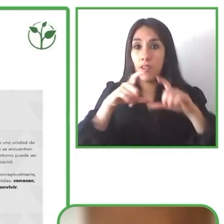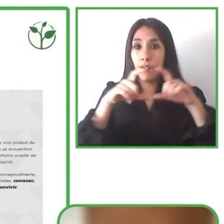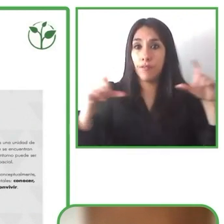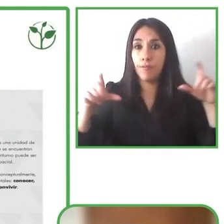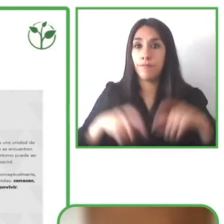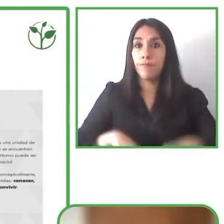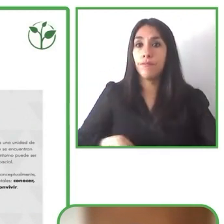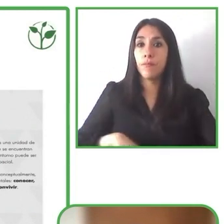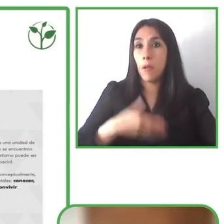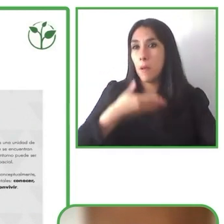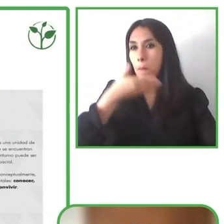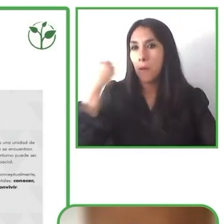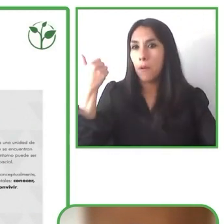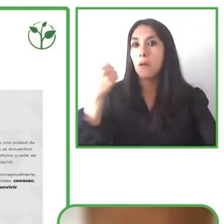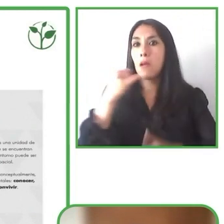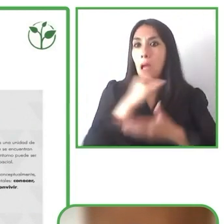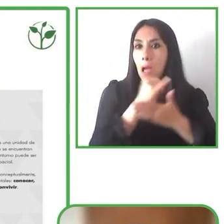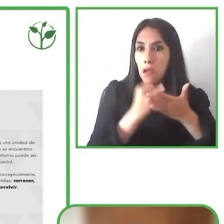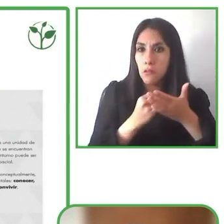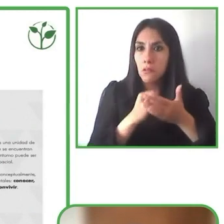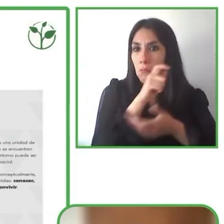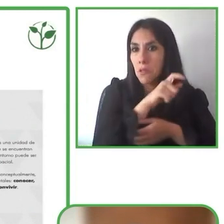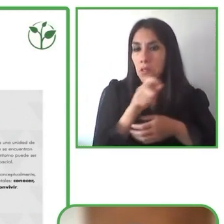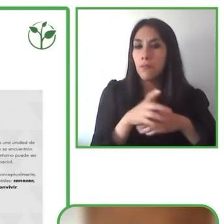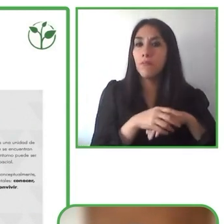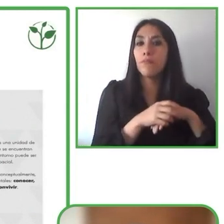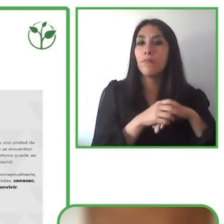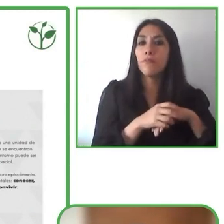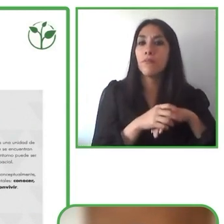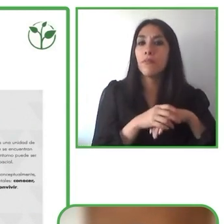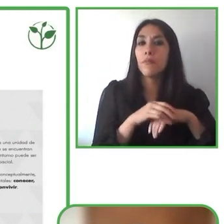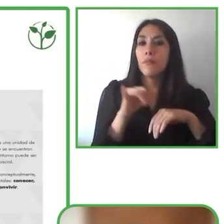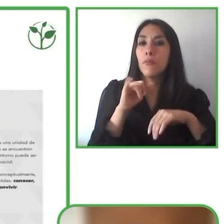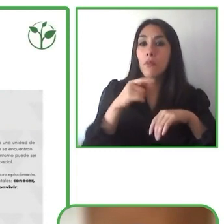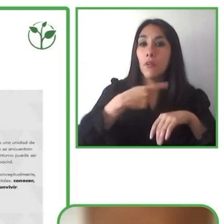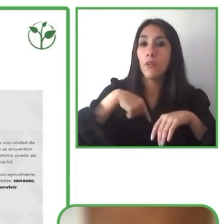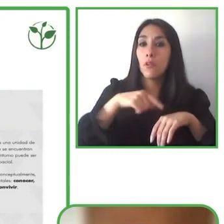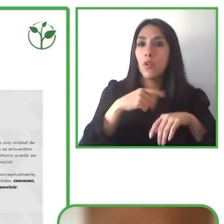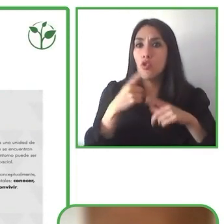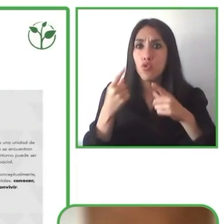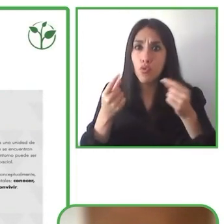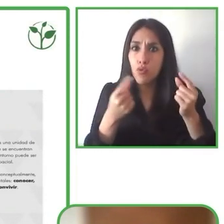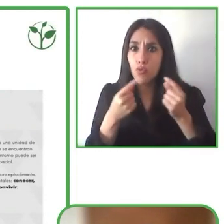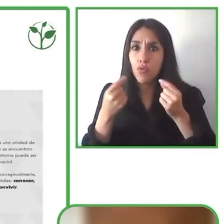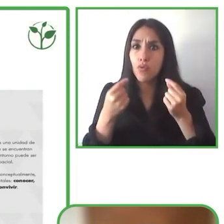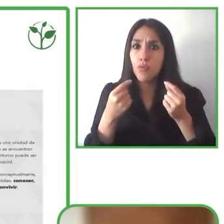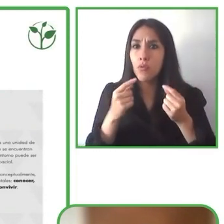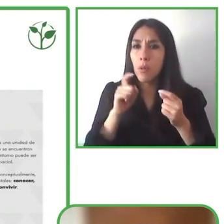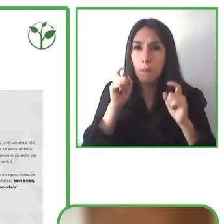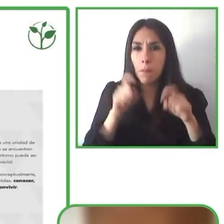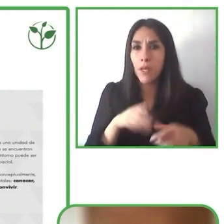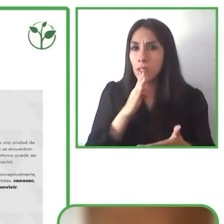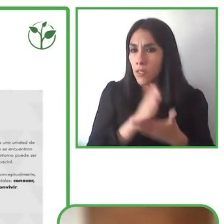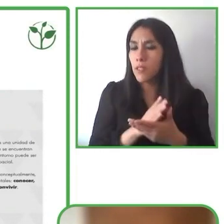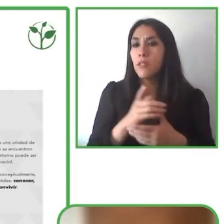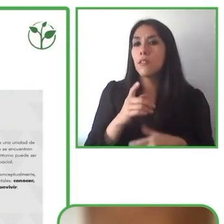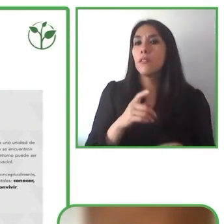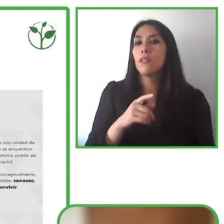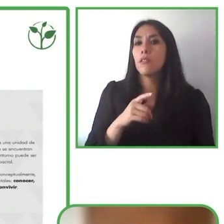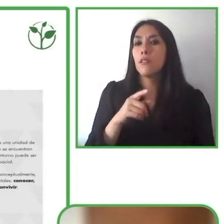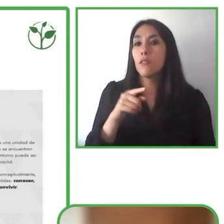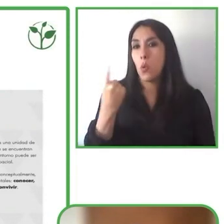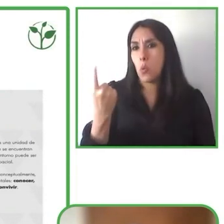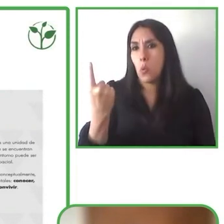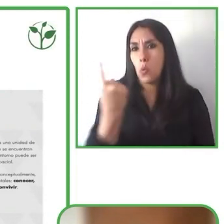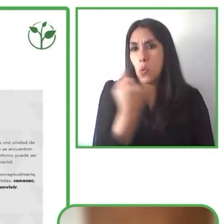tenemos que hacer como nosotros decimos lo tenemos que hacer carne en cada una de nuestras propuestas es un derecho humano es parte